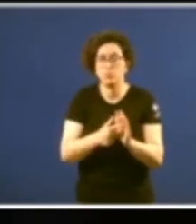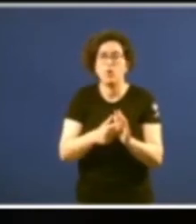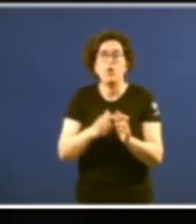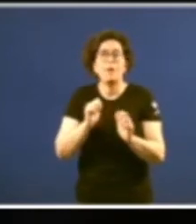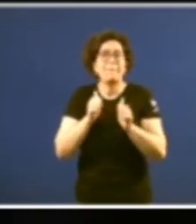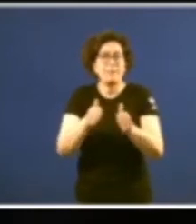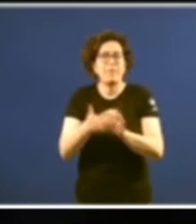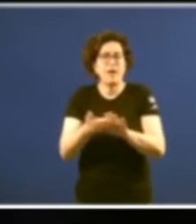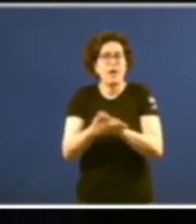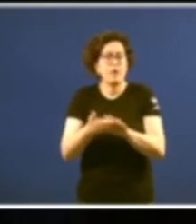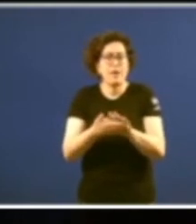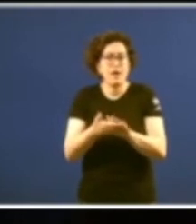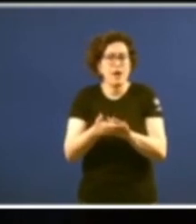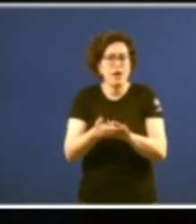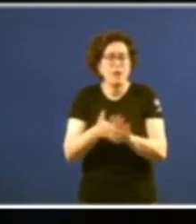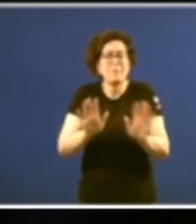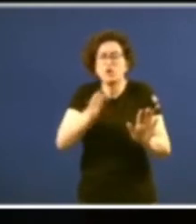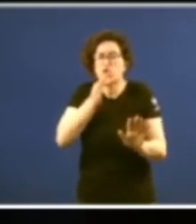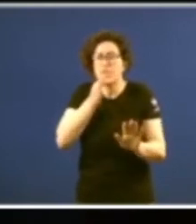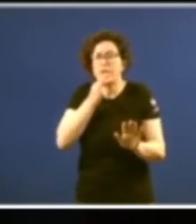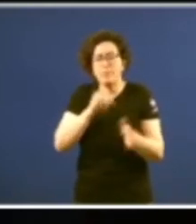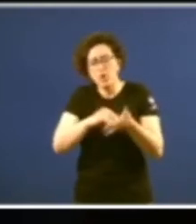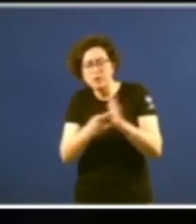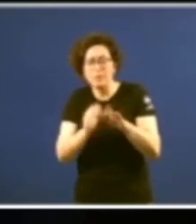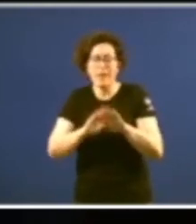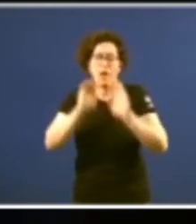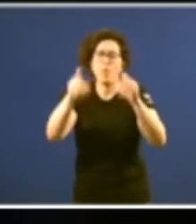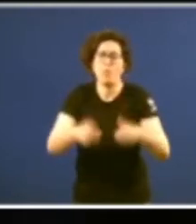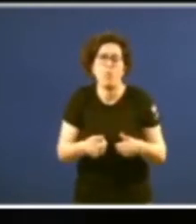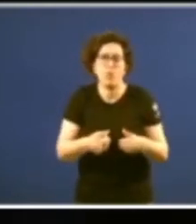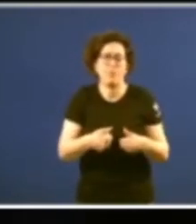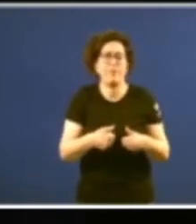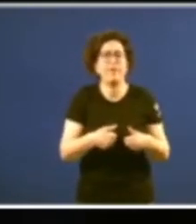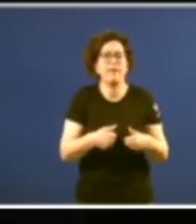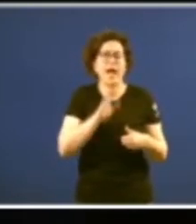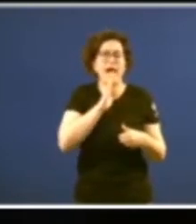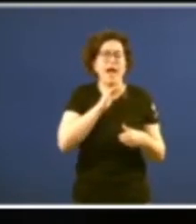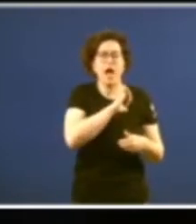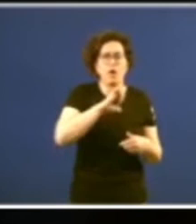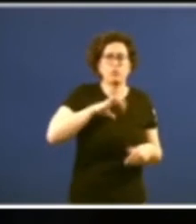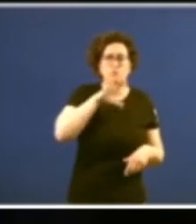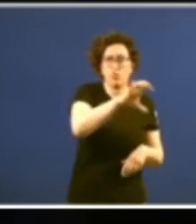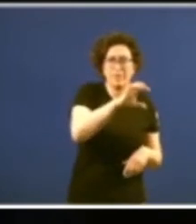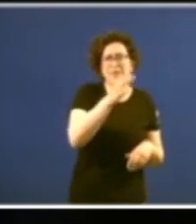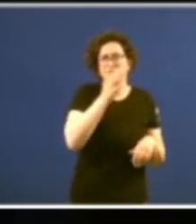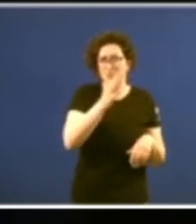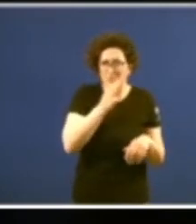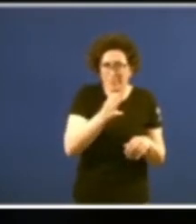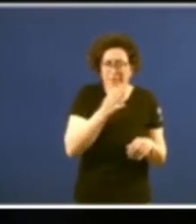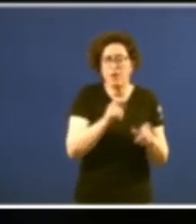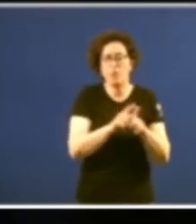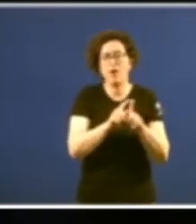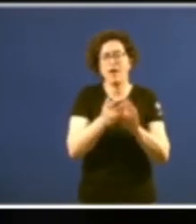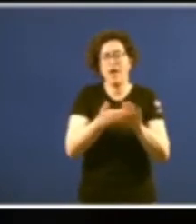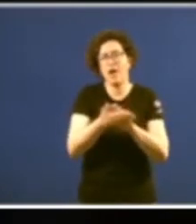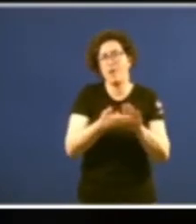falar pero ainda non había un proxecto de retomar a autonomía de poñera en valor en